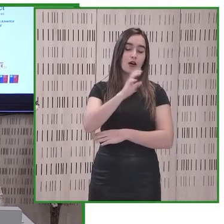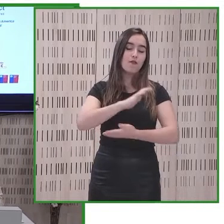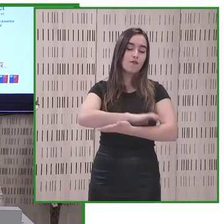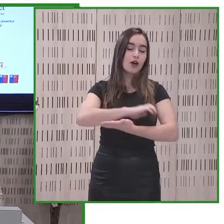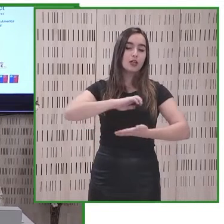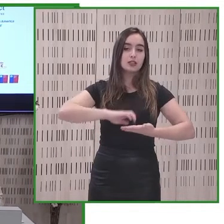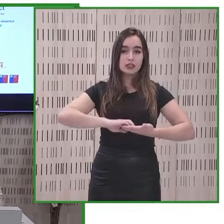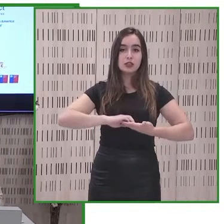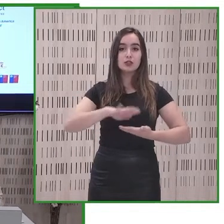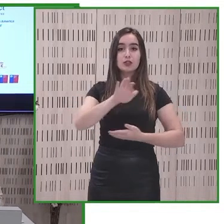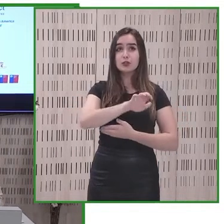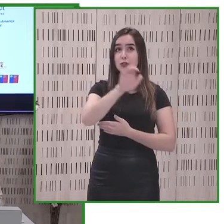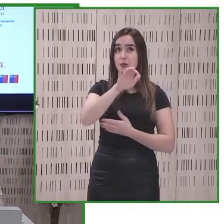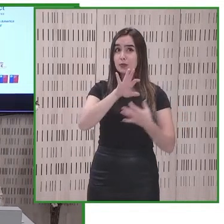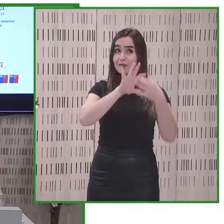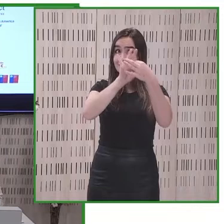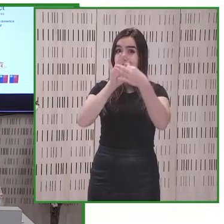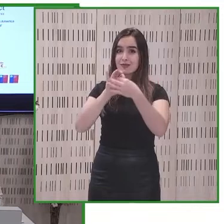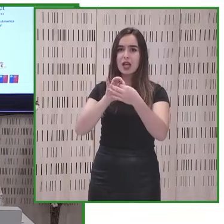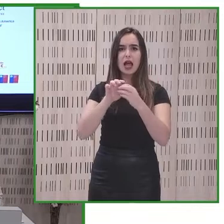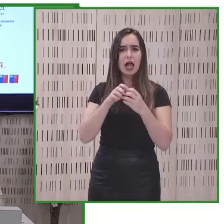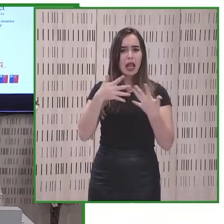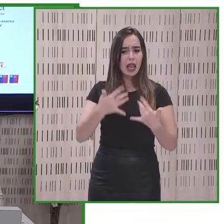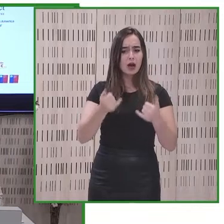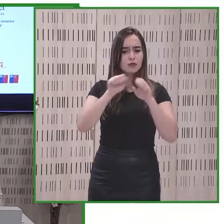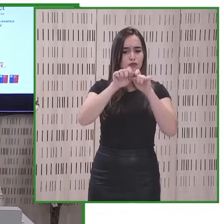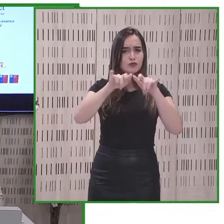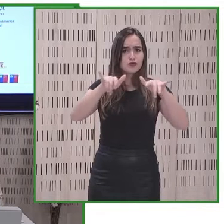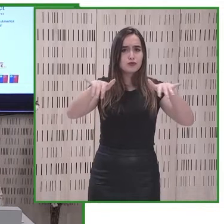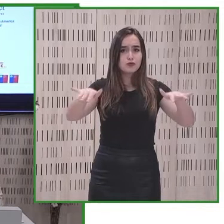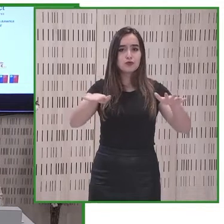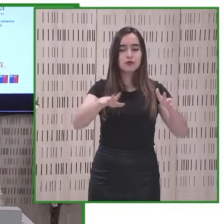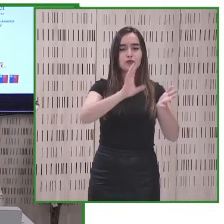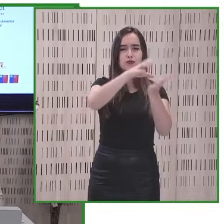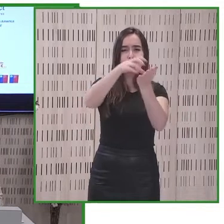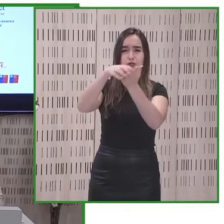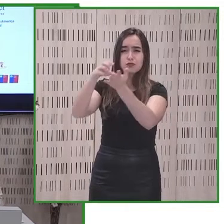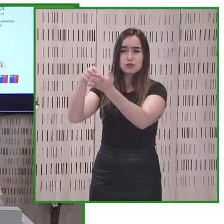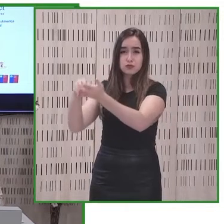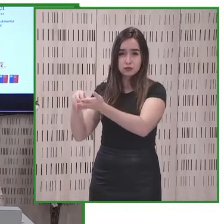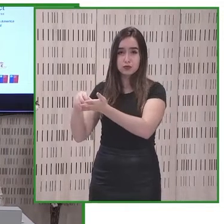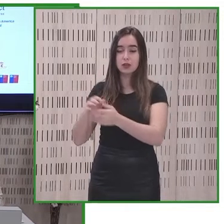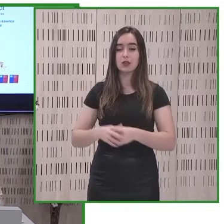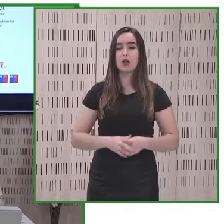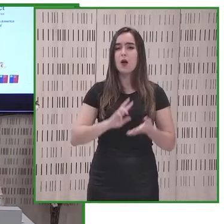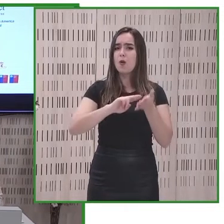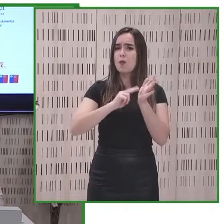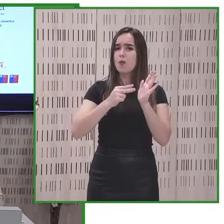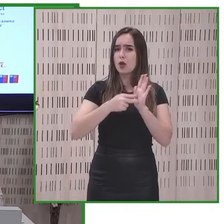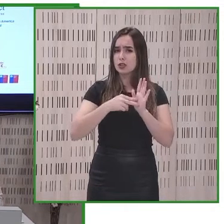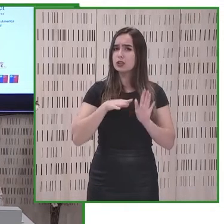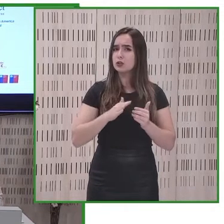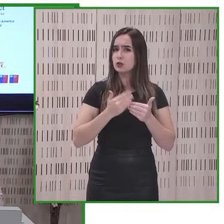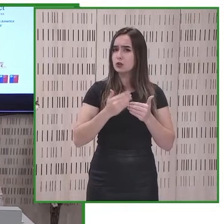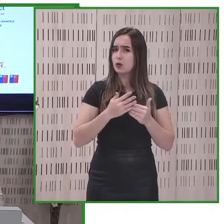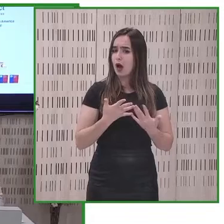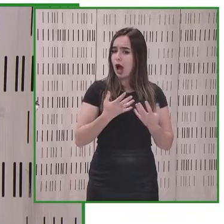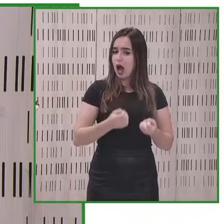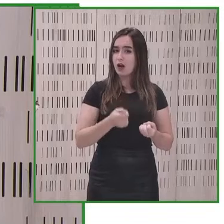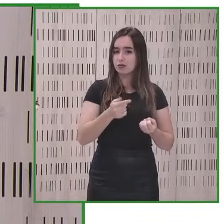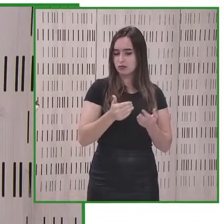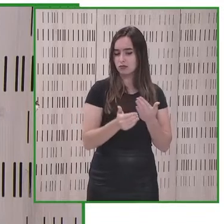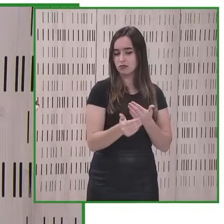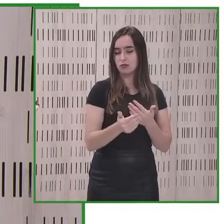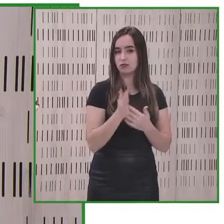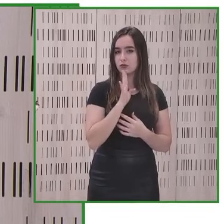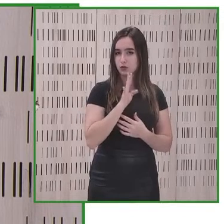está ahora mismo en proceso de crecimiento y de la creación de un proyecto que luego comentaré muchísimas gracias por mantener vivo